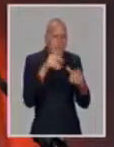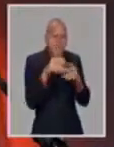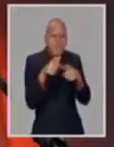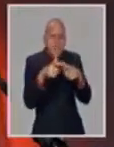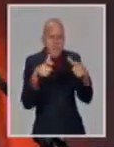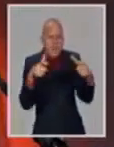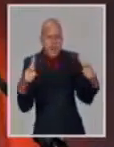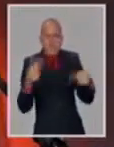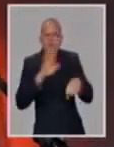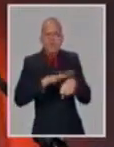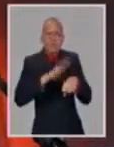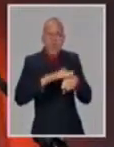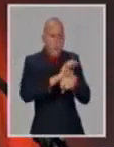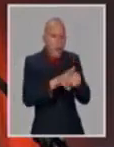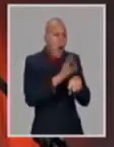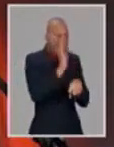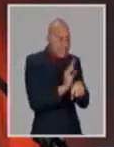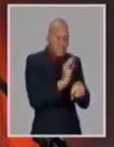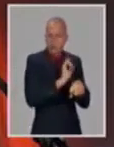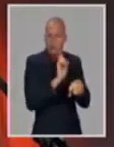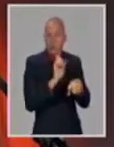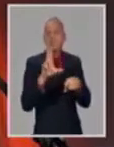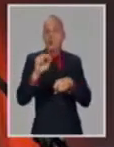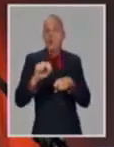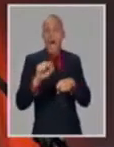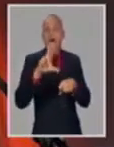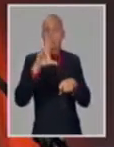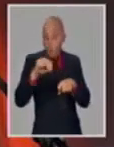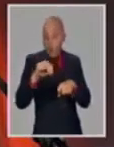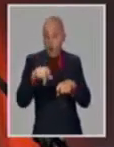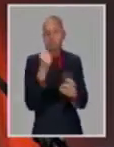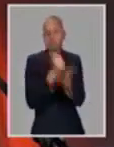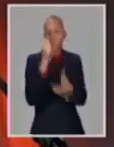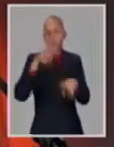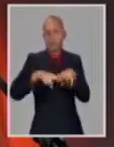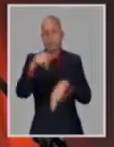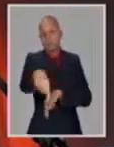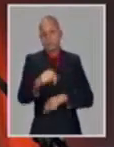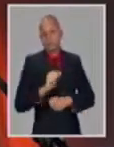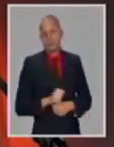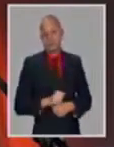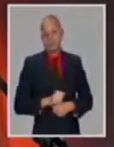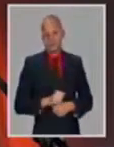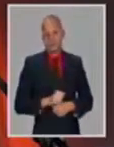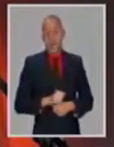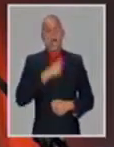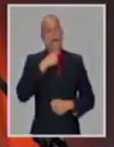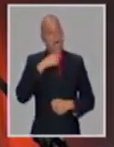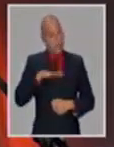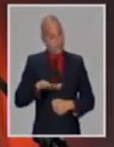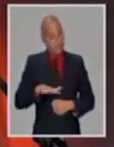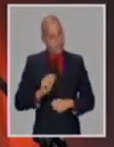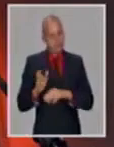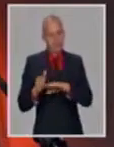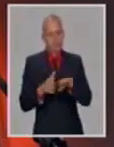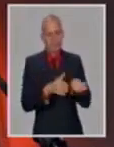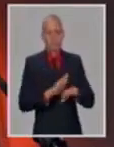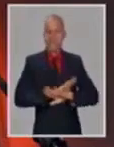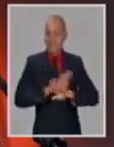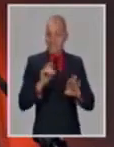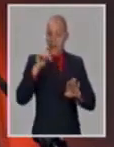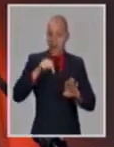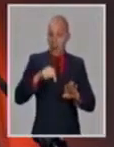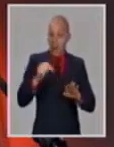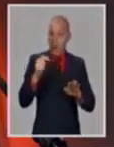Es decir, en resumen, para concretar, mantenemos que la mutación, la variante 614 es la que predomina,